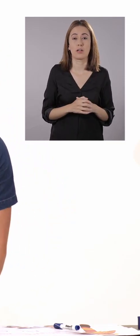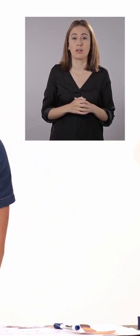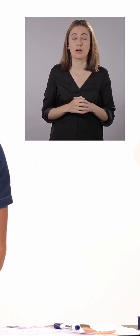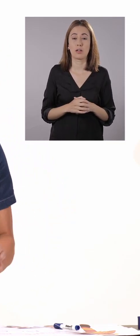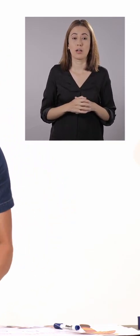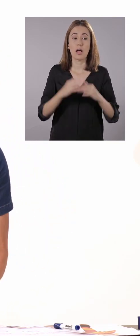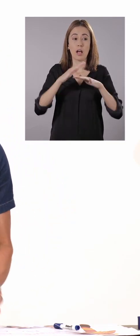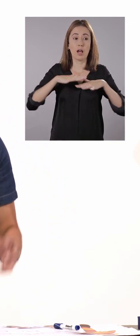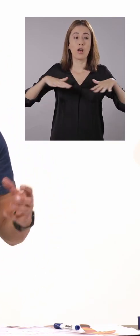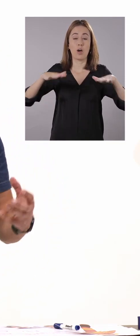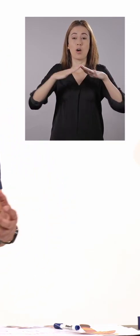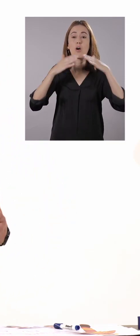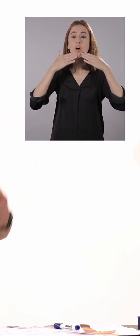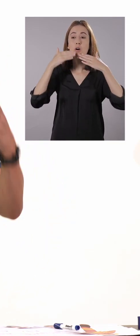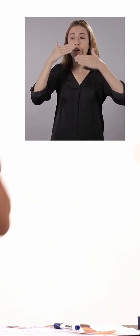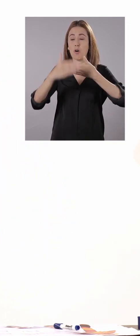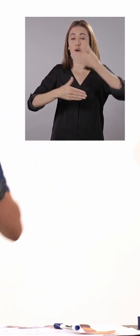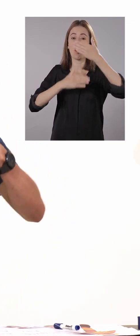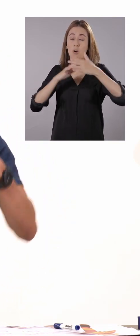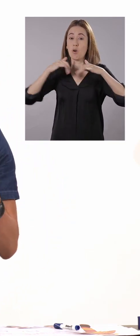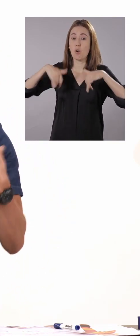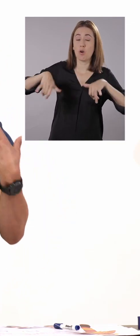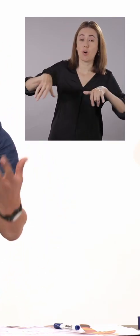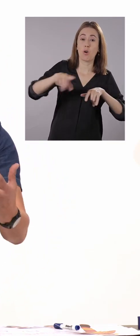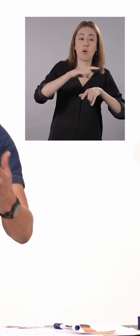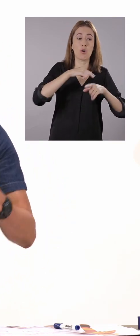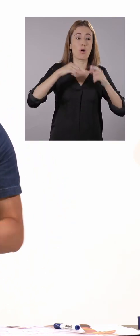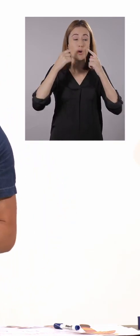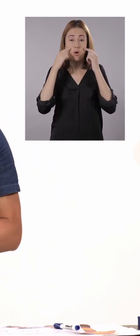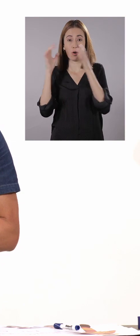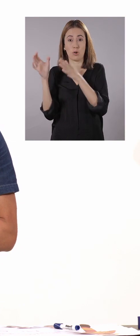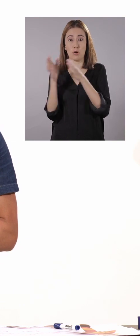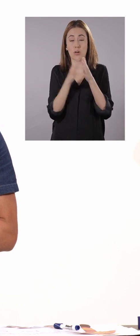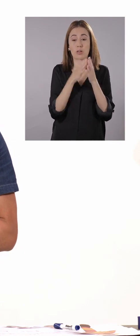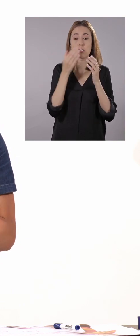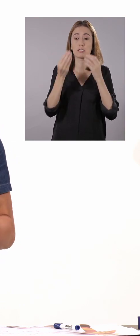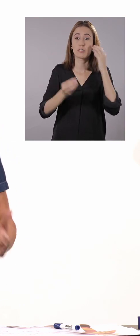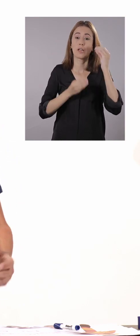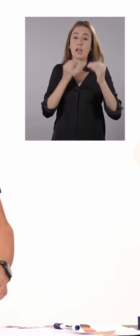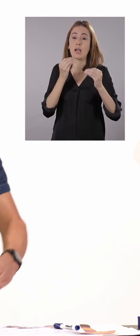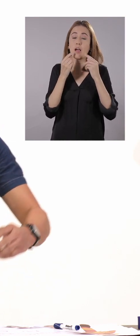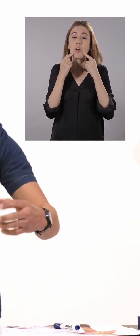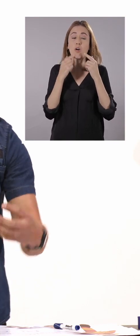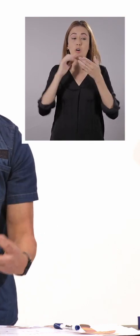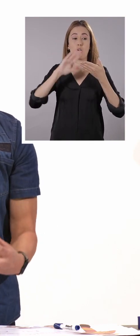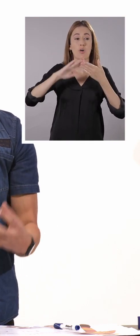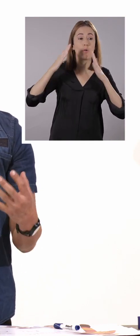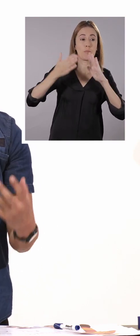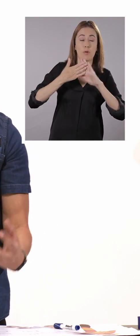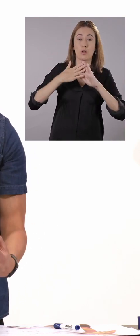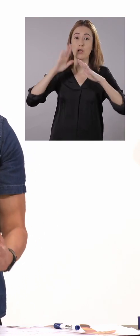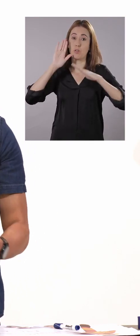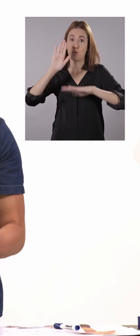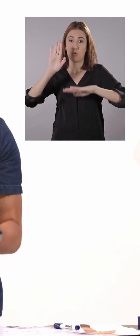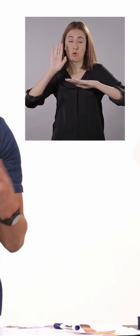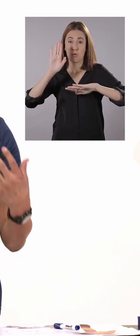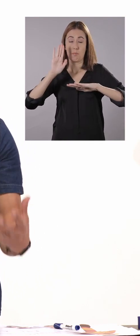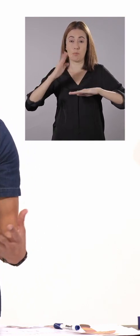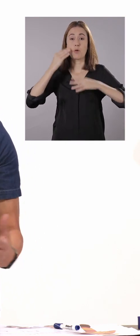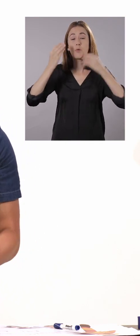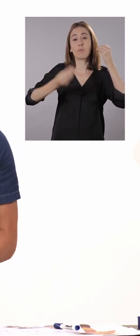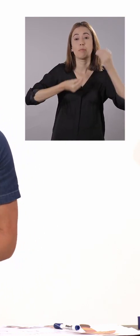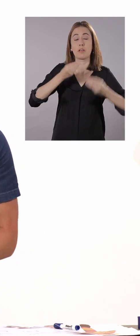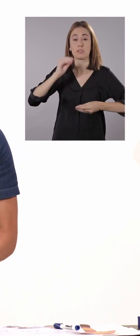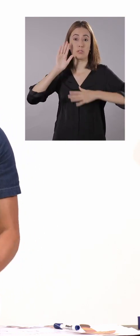Y vamos a poner aquí el compromiso que yo también puedo aportar a la comunidad. ¿De acuerdo? Entonces, un compromiso de un